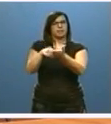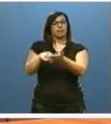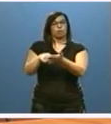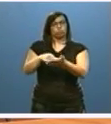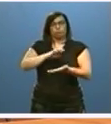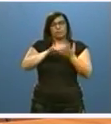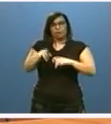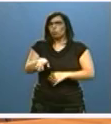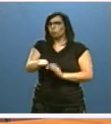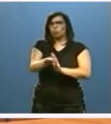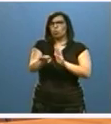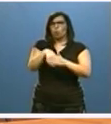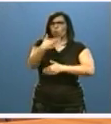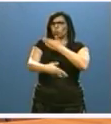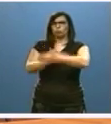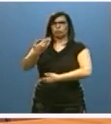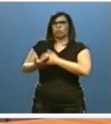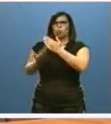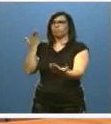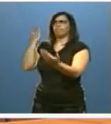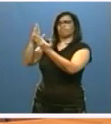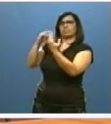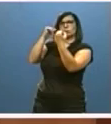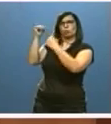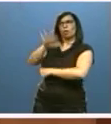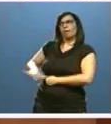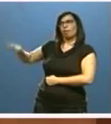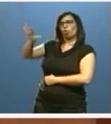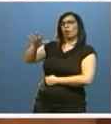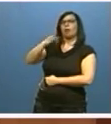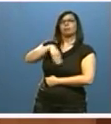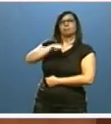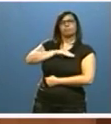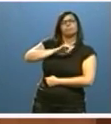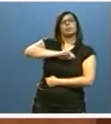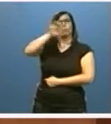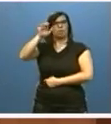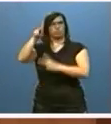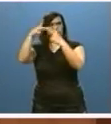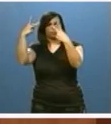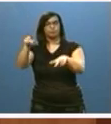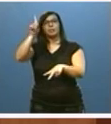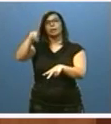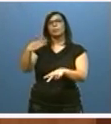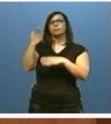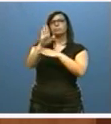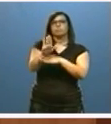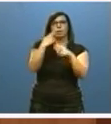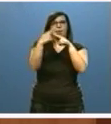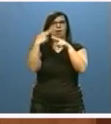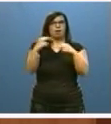va a seguir manteniendo ante las instituciones nacionales y europeas. También se plantea la promoción de nuevas actividades